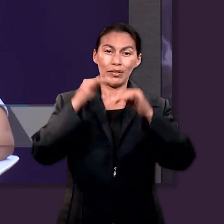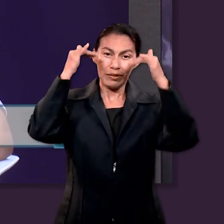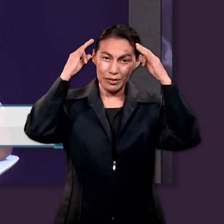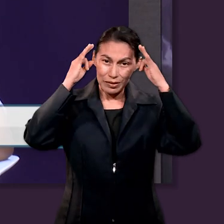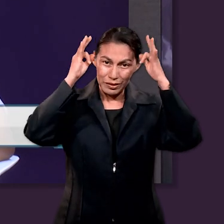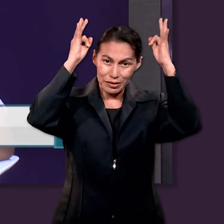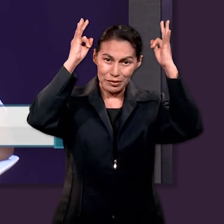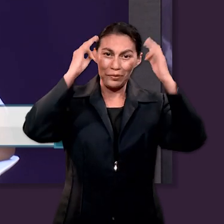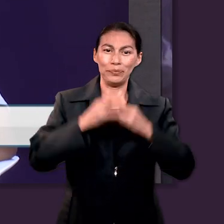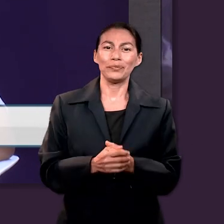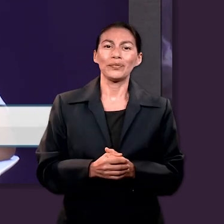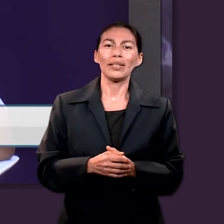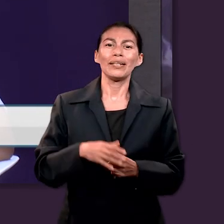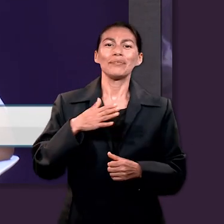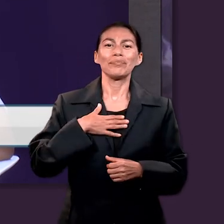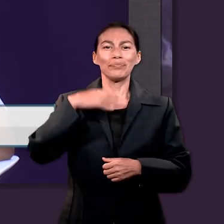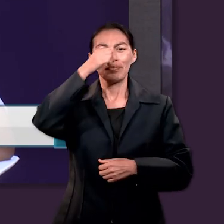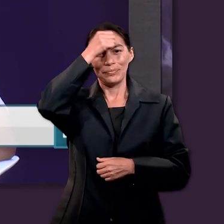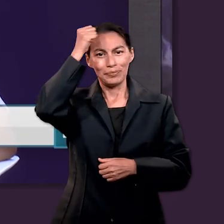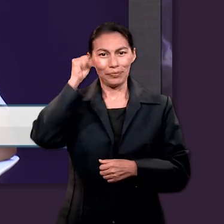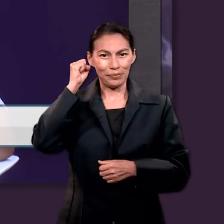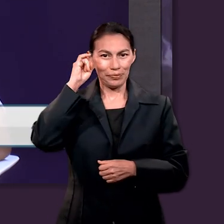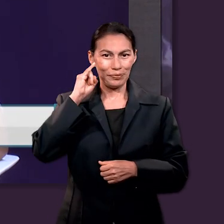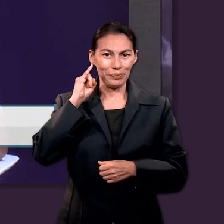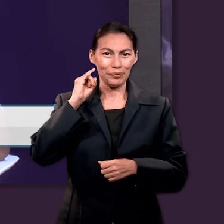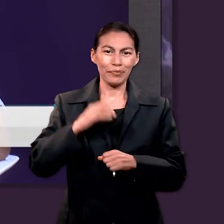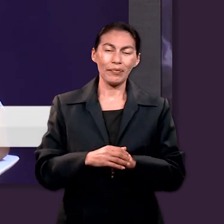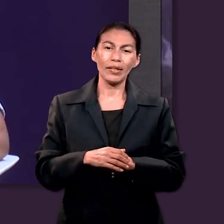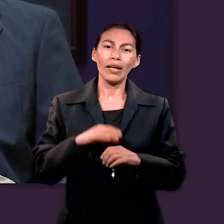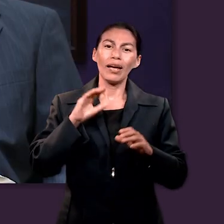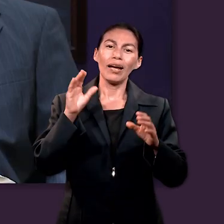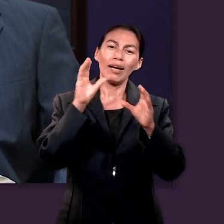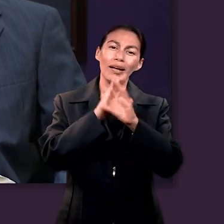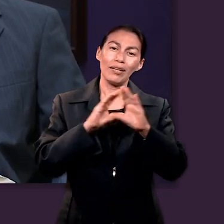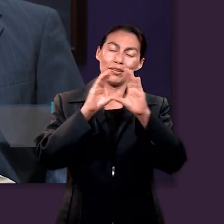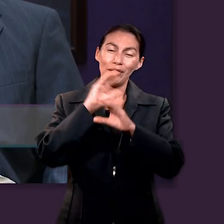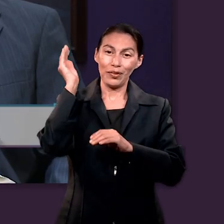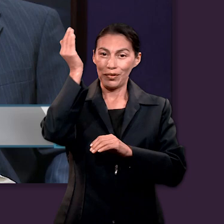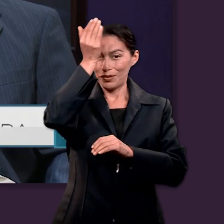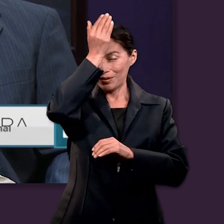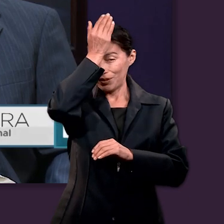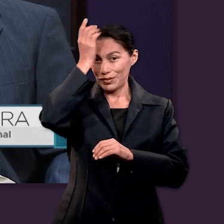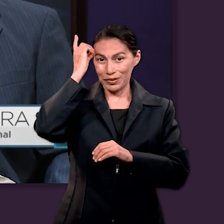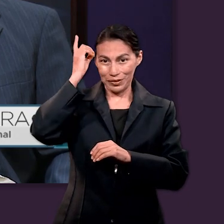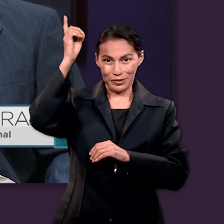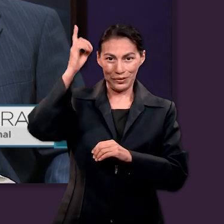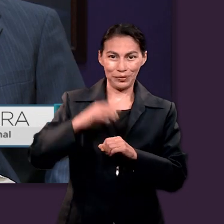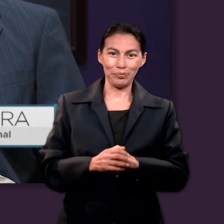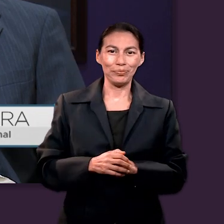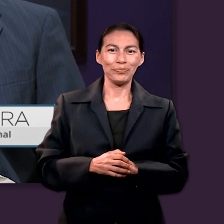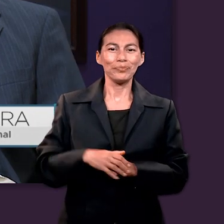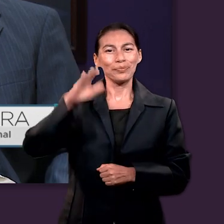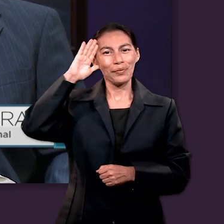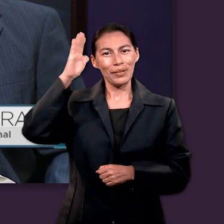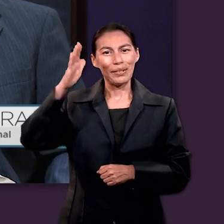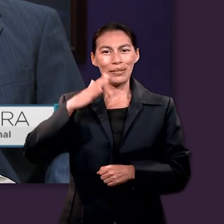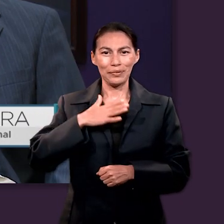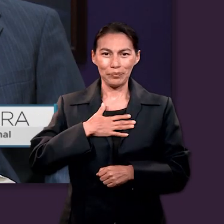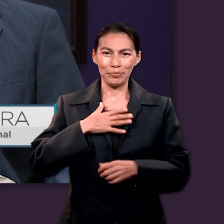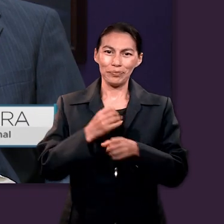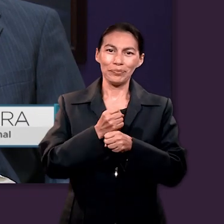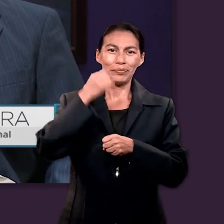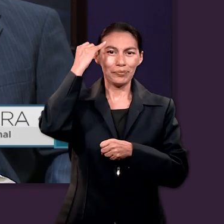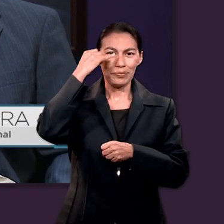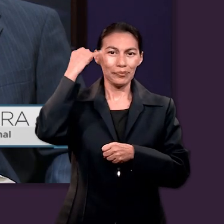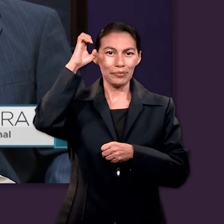es Sarai Prado y mi himno favorito es Cordero de Dios. Hola, ¿qué tal? Mi nombre es Jaime Alcántara. El himno que